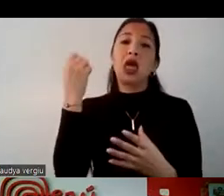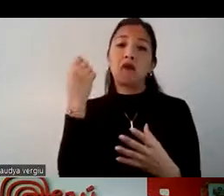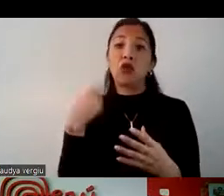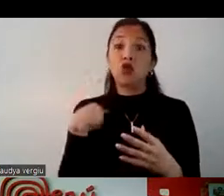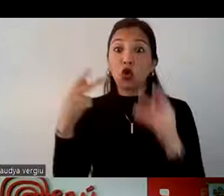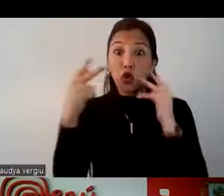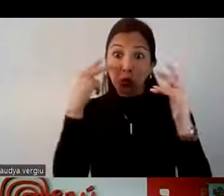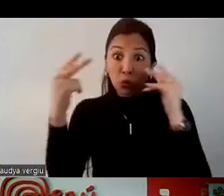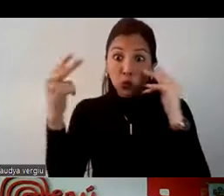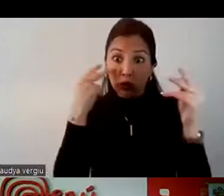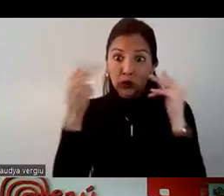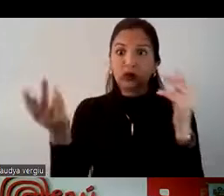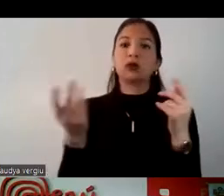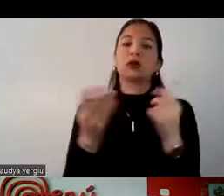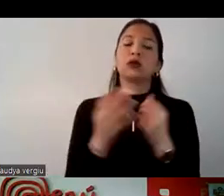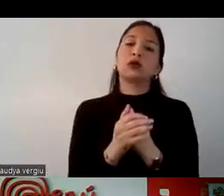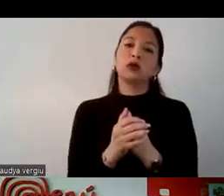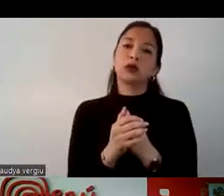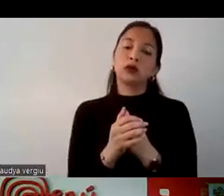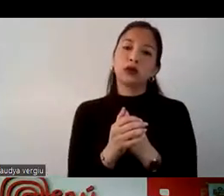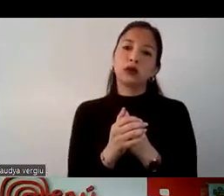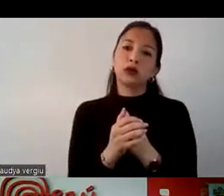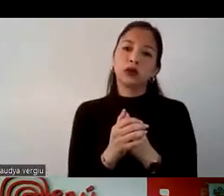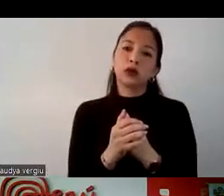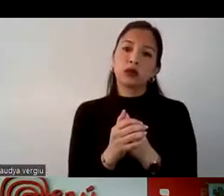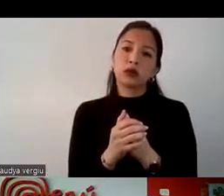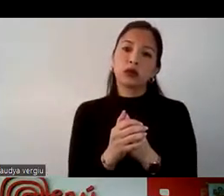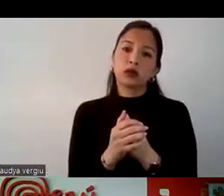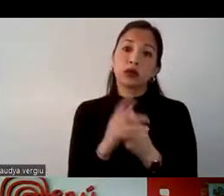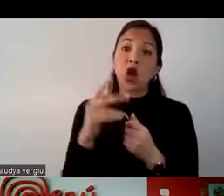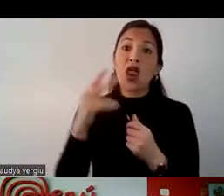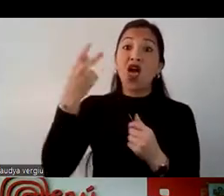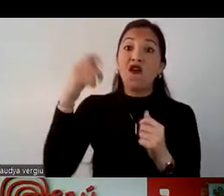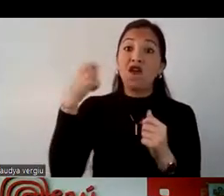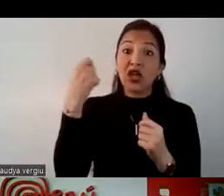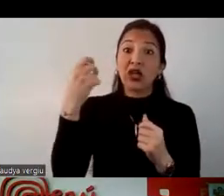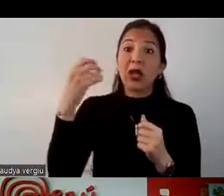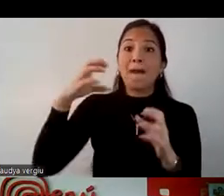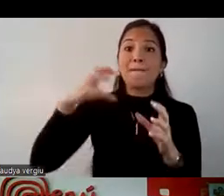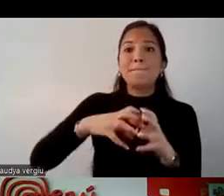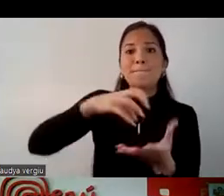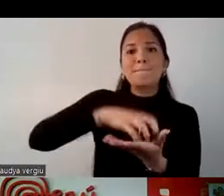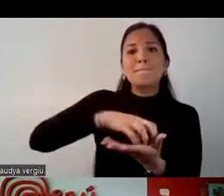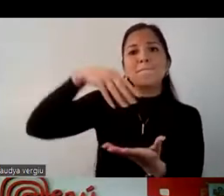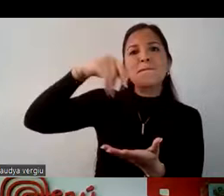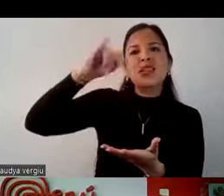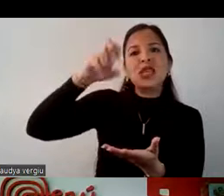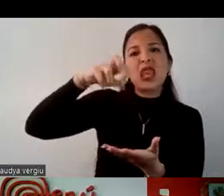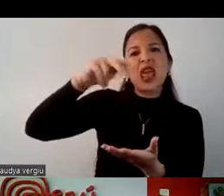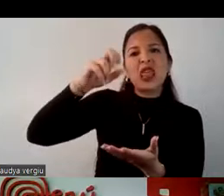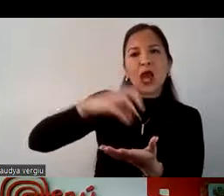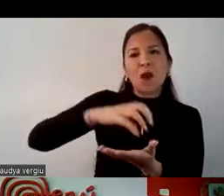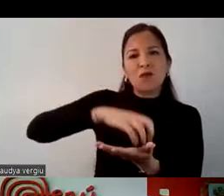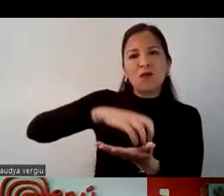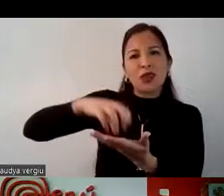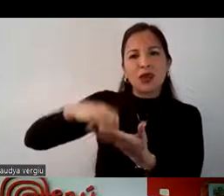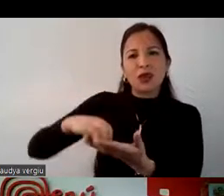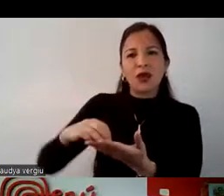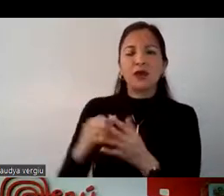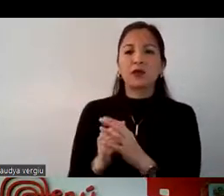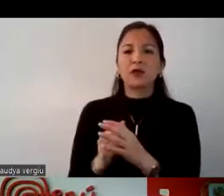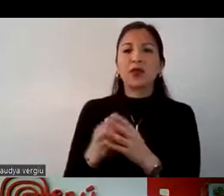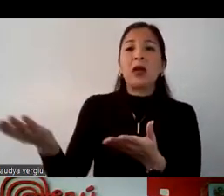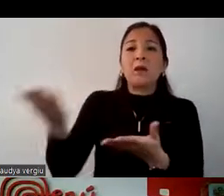también en esta oficina vemos eventos comerciales, estamos ahorita con una feria de minería. En todos estos eventos siempre invitamos a uno o dos